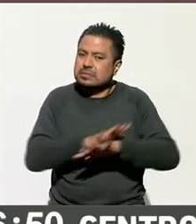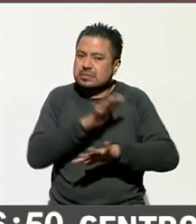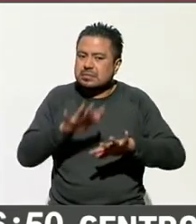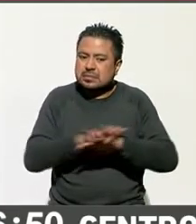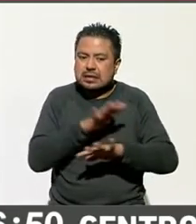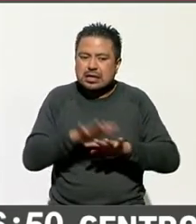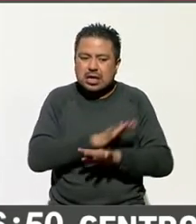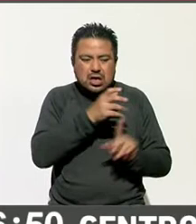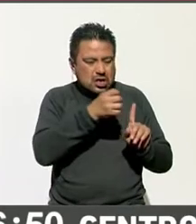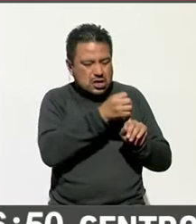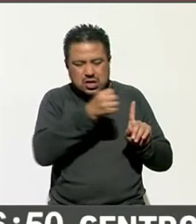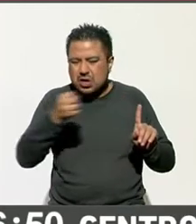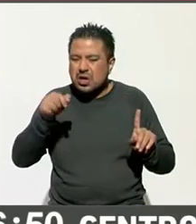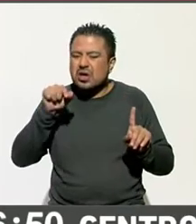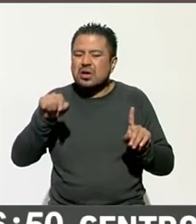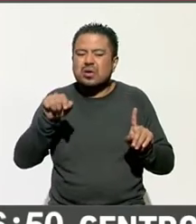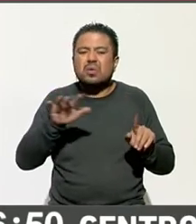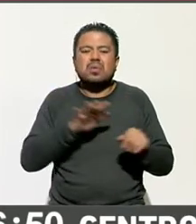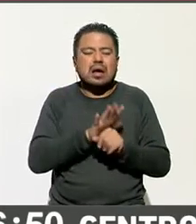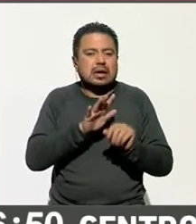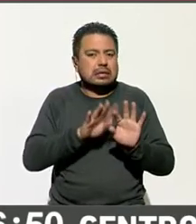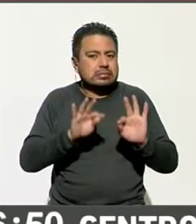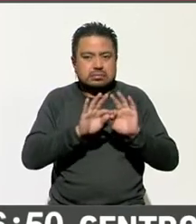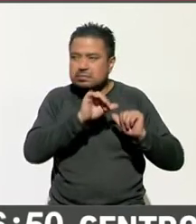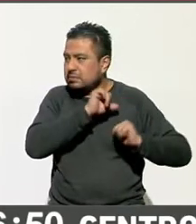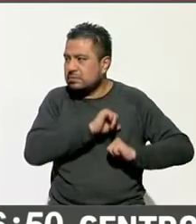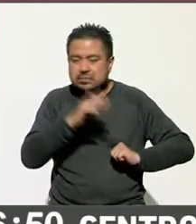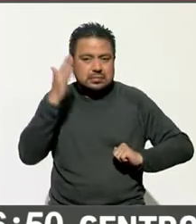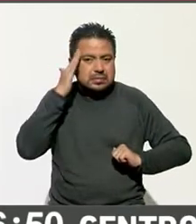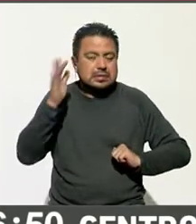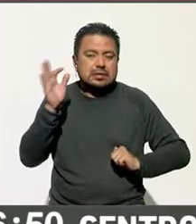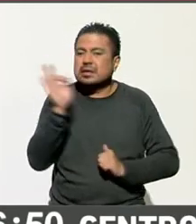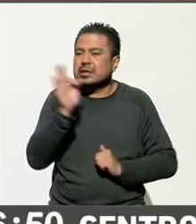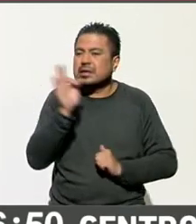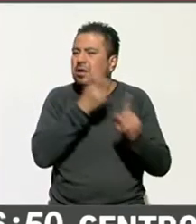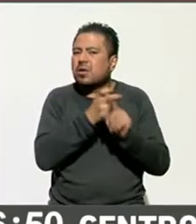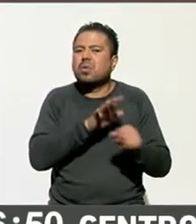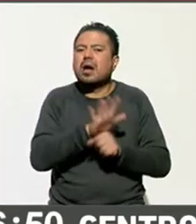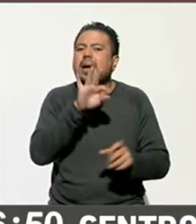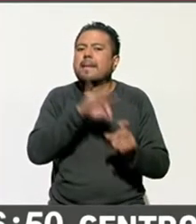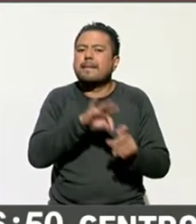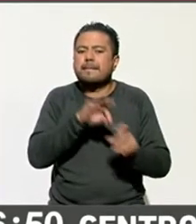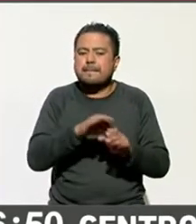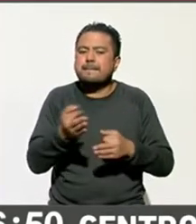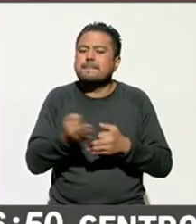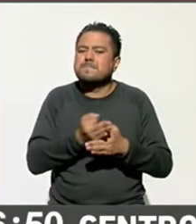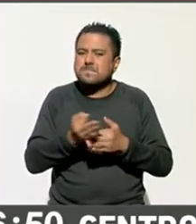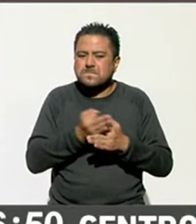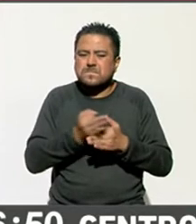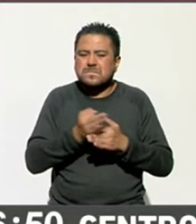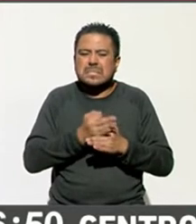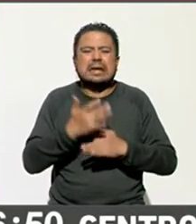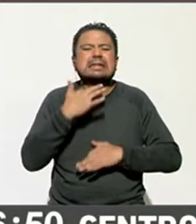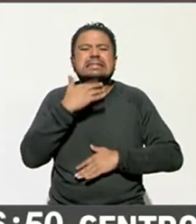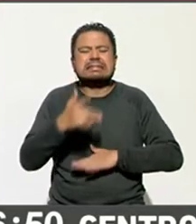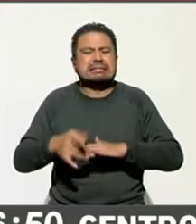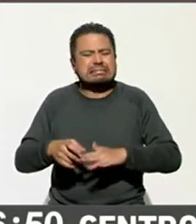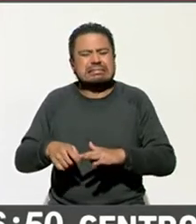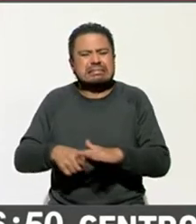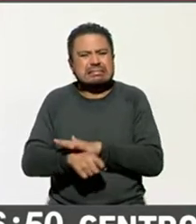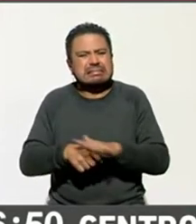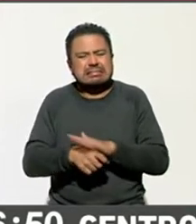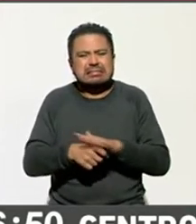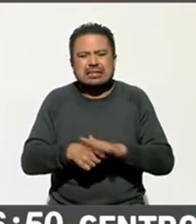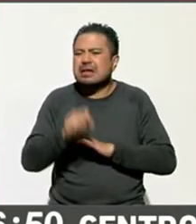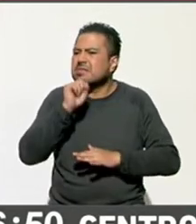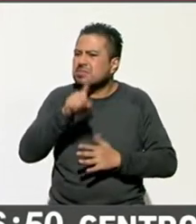el orden de las prioridades, y en el caso de los votantes de Morena, la corrupción, igual que